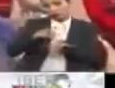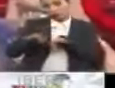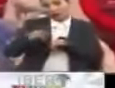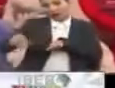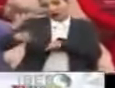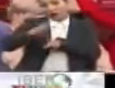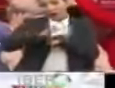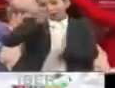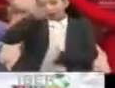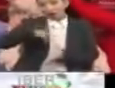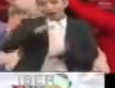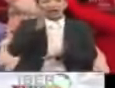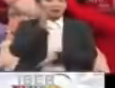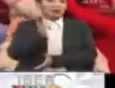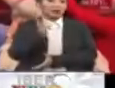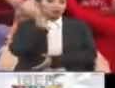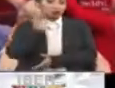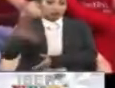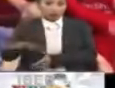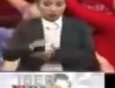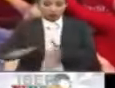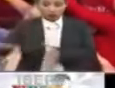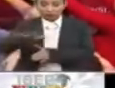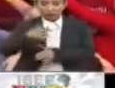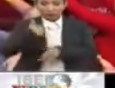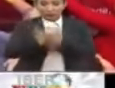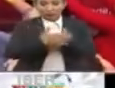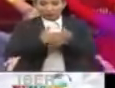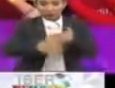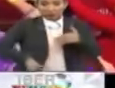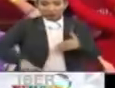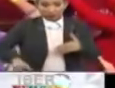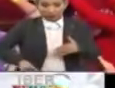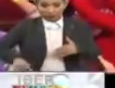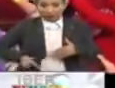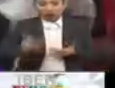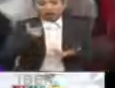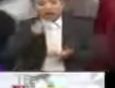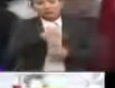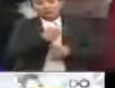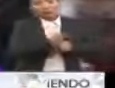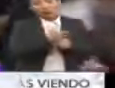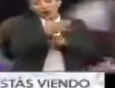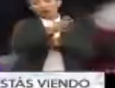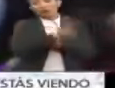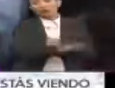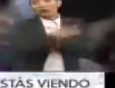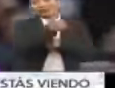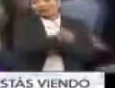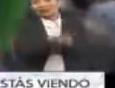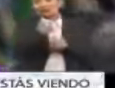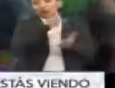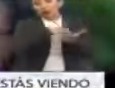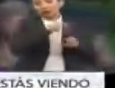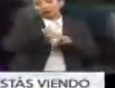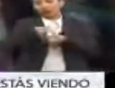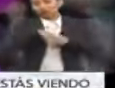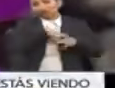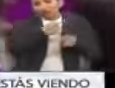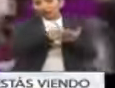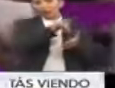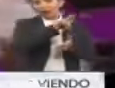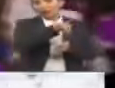obtuvo la mayoría en la Cámara de Diputados para la siguiente legislatura. Se colocó al frente con 56 lugares en el